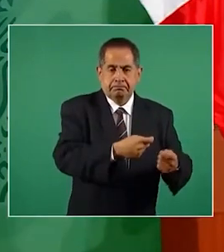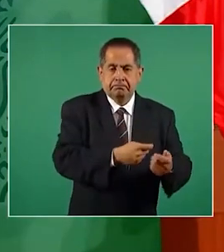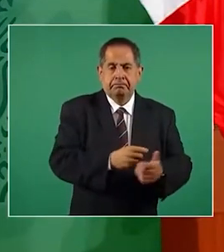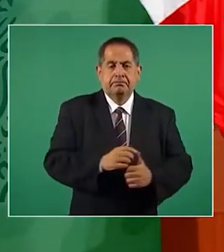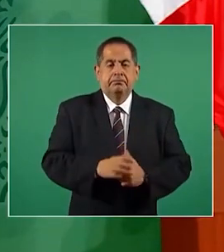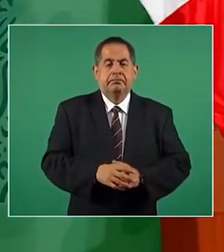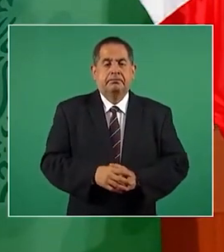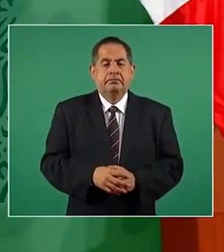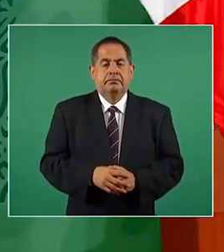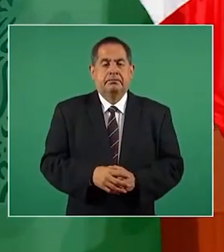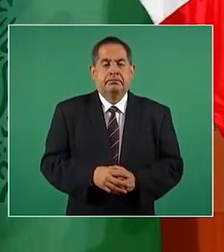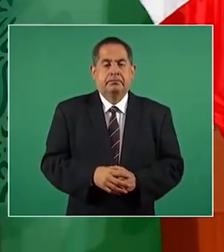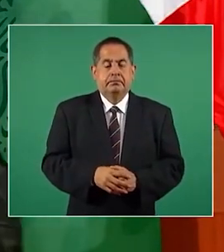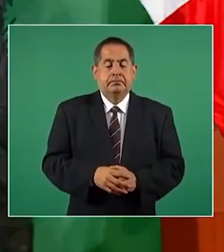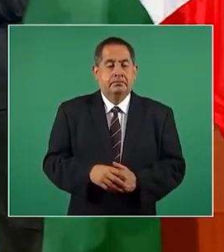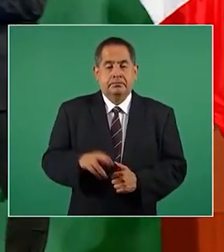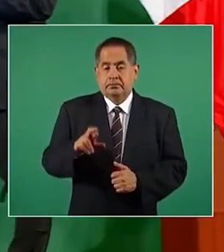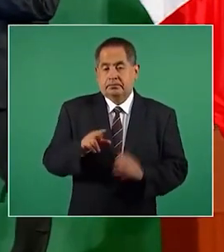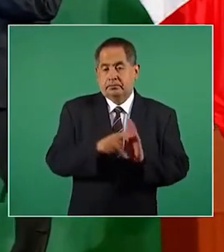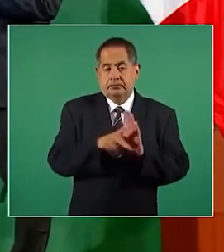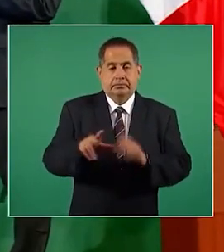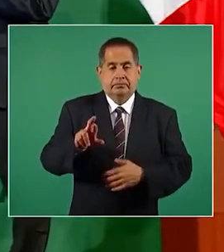el caso de reforma